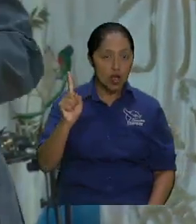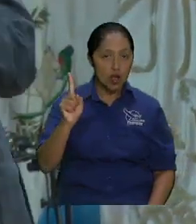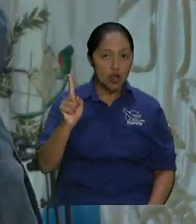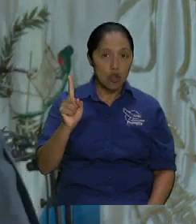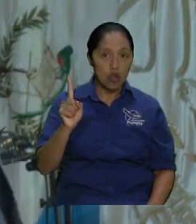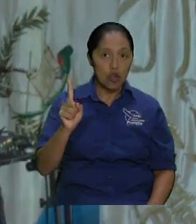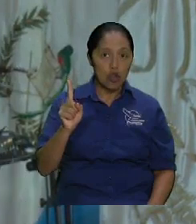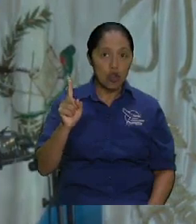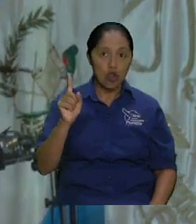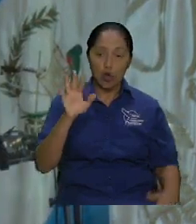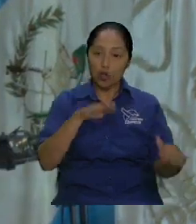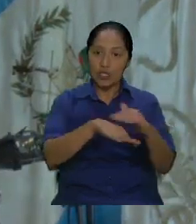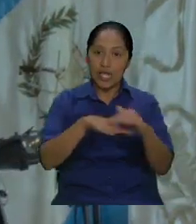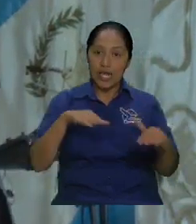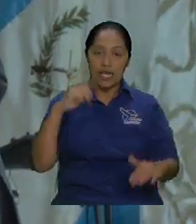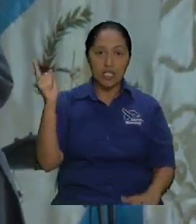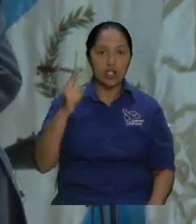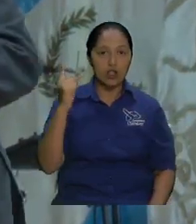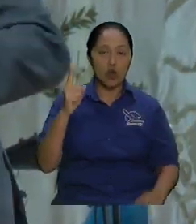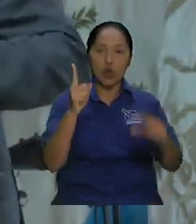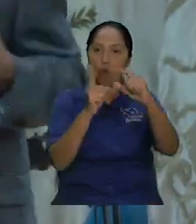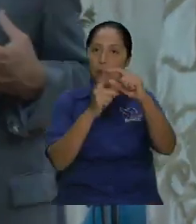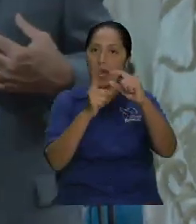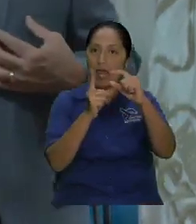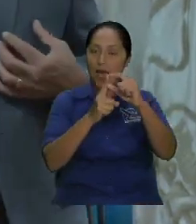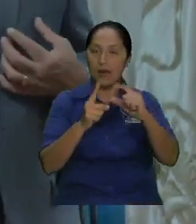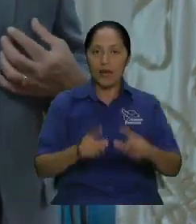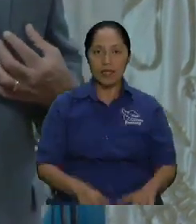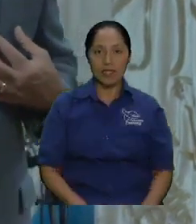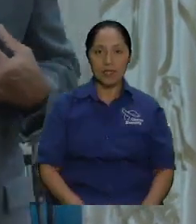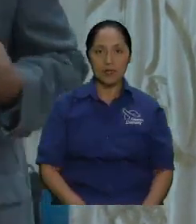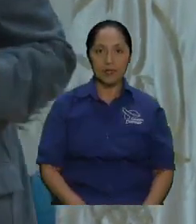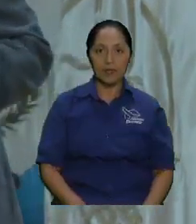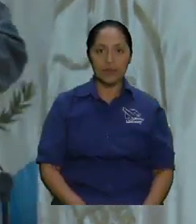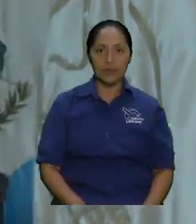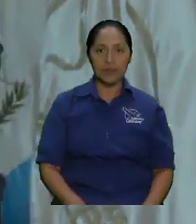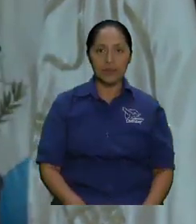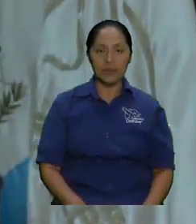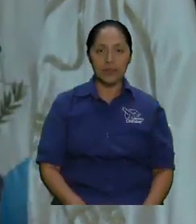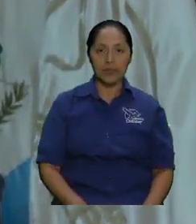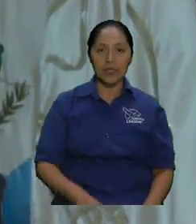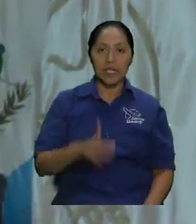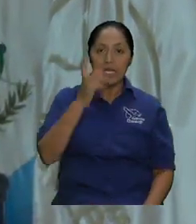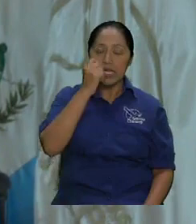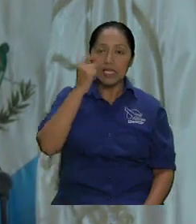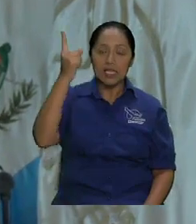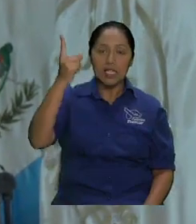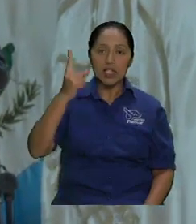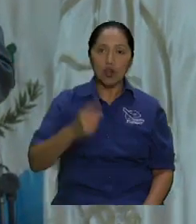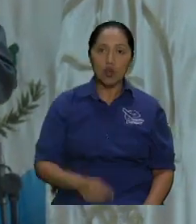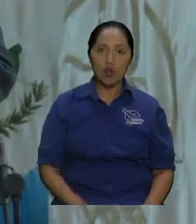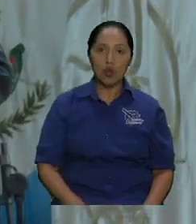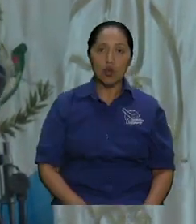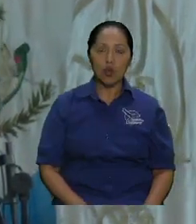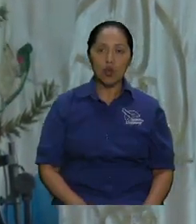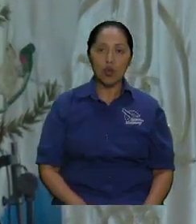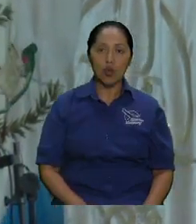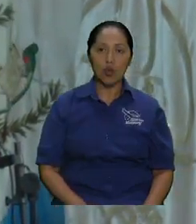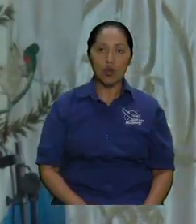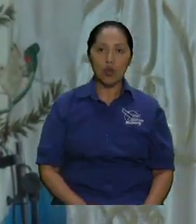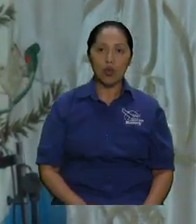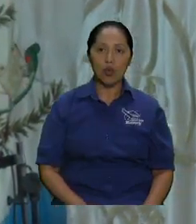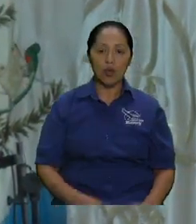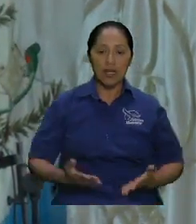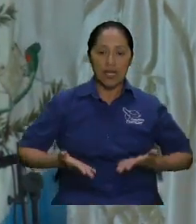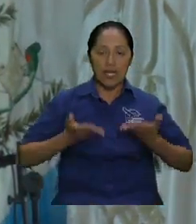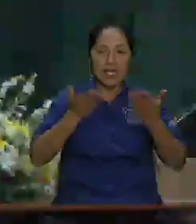Digamos, sale hálito y el Señor le dio vida a Adán, no necesariamente